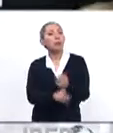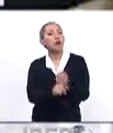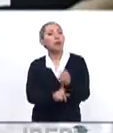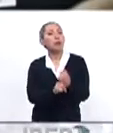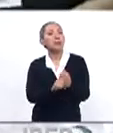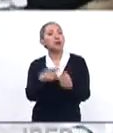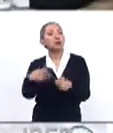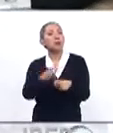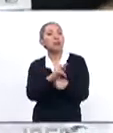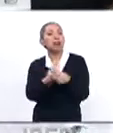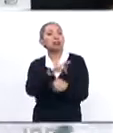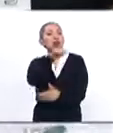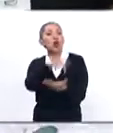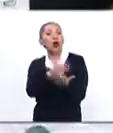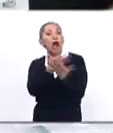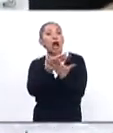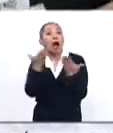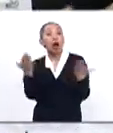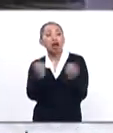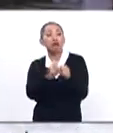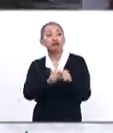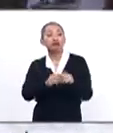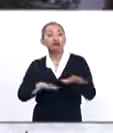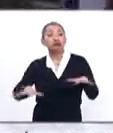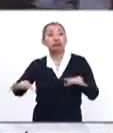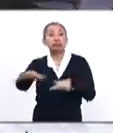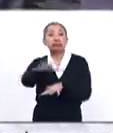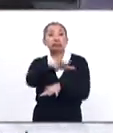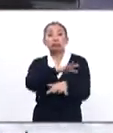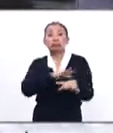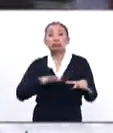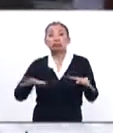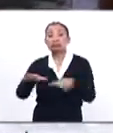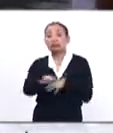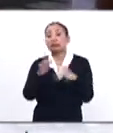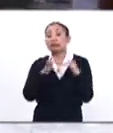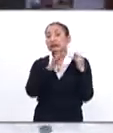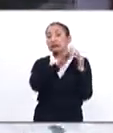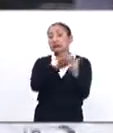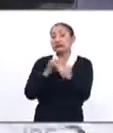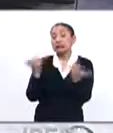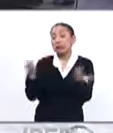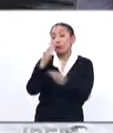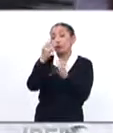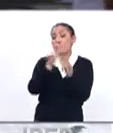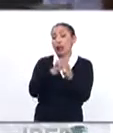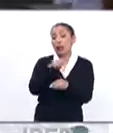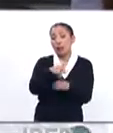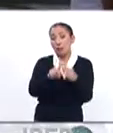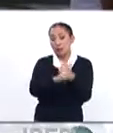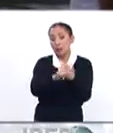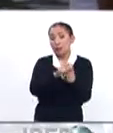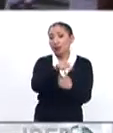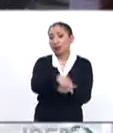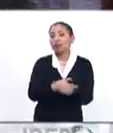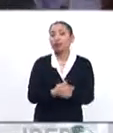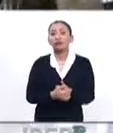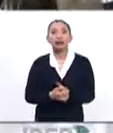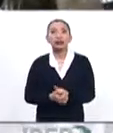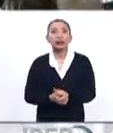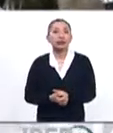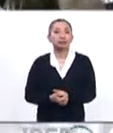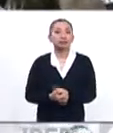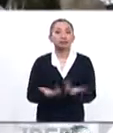nacional y local para insertarse dentro de la red geopolítica global. Es decir,